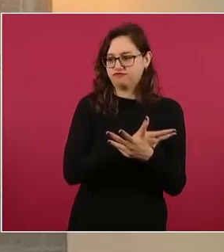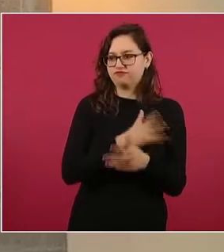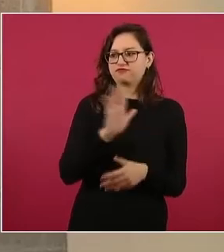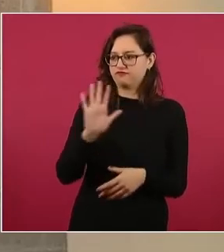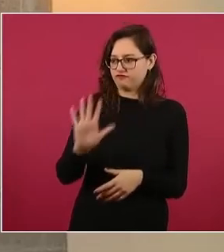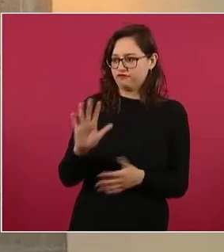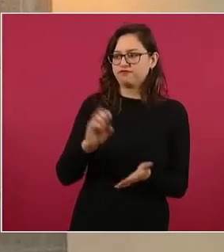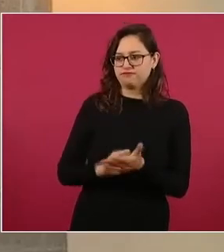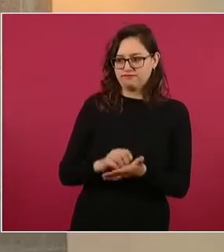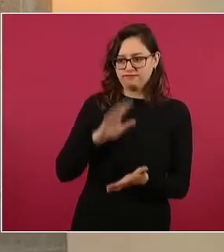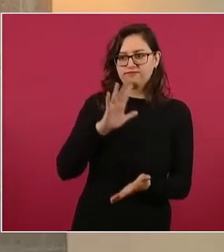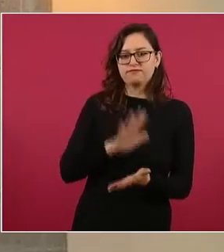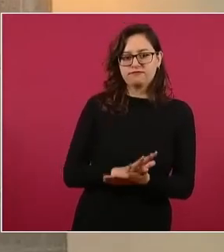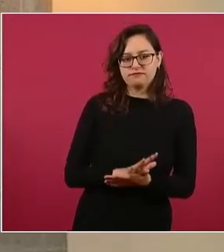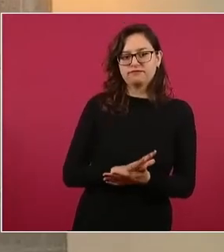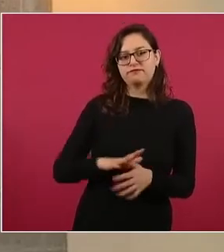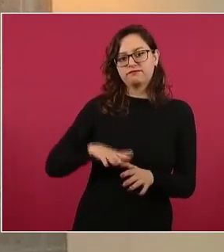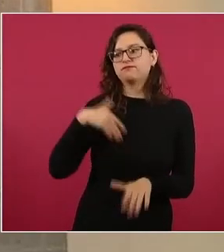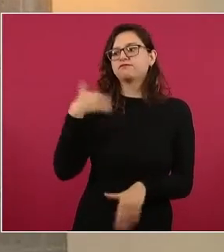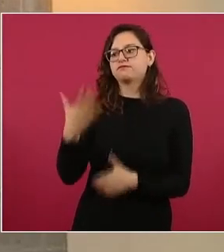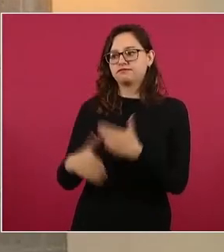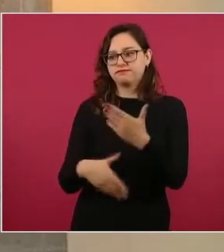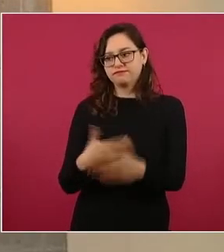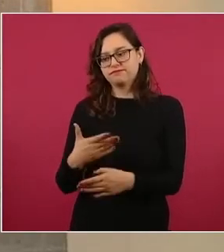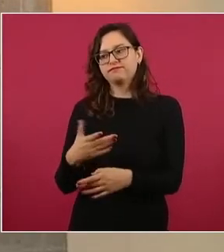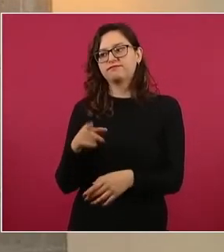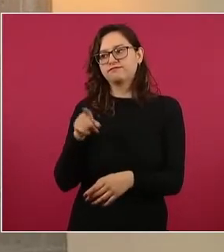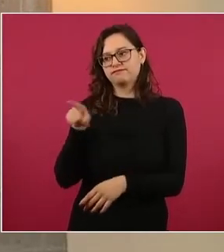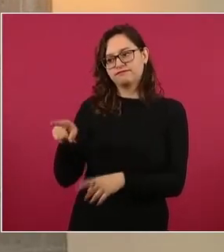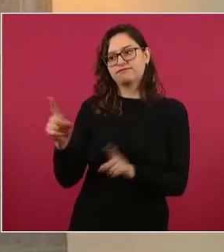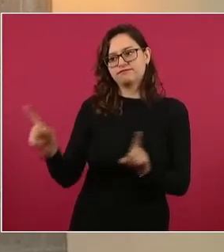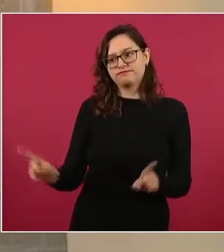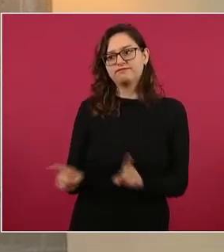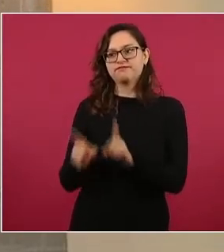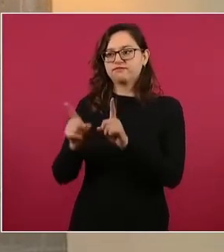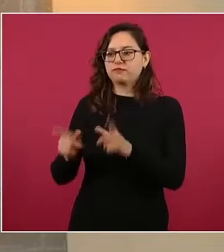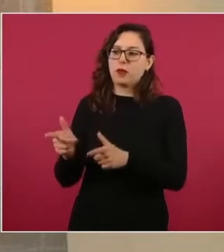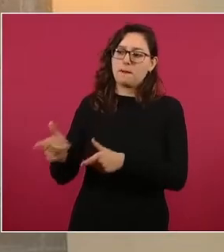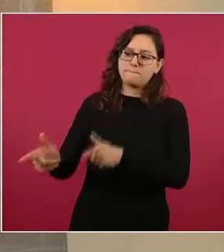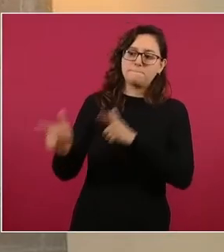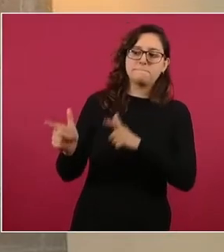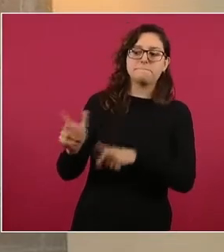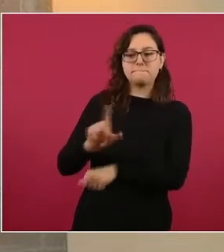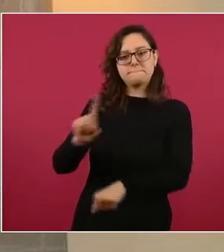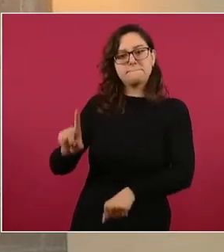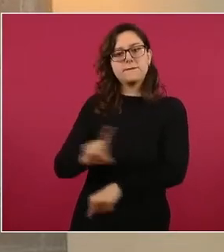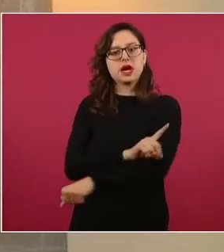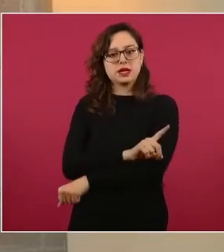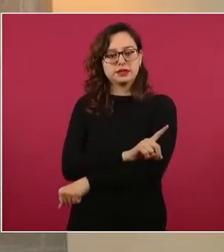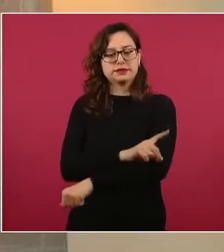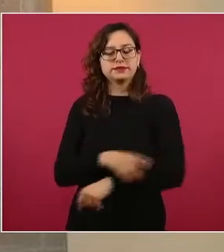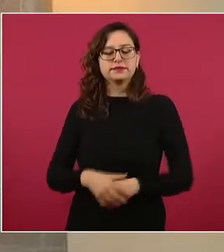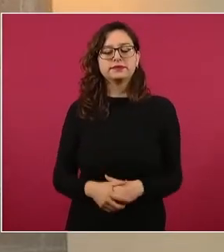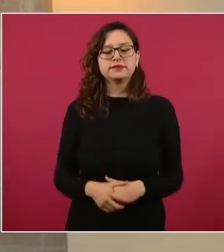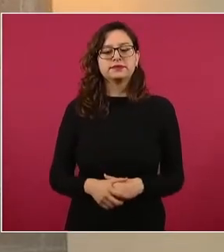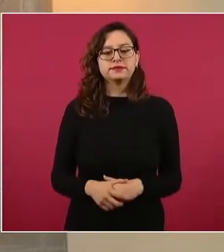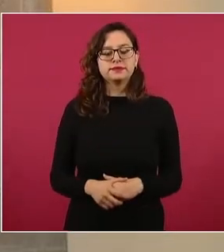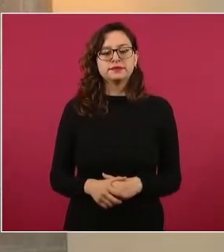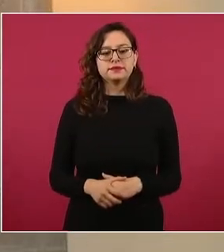en San José de Gracia, habrían hecho el evento donde finalmente lo asesinaron. Como antecedente también,